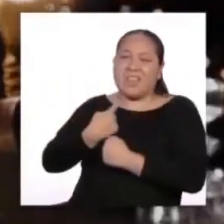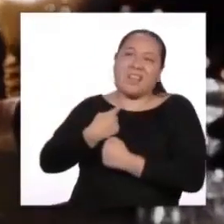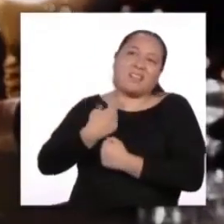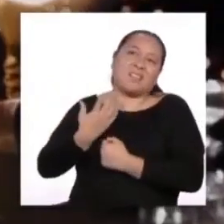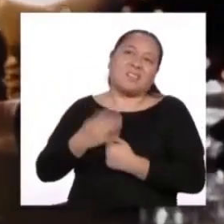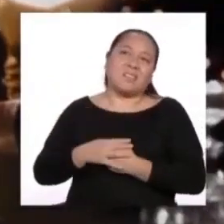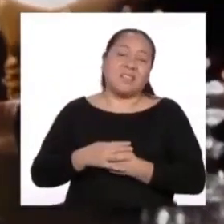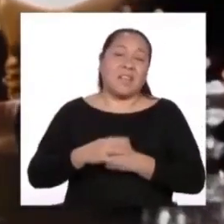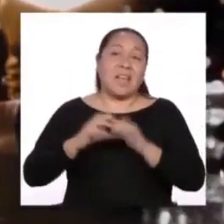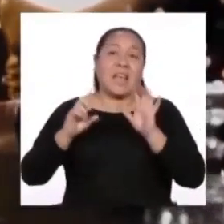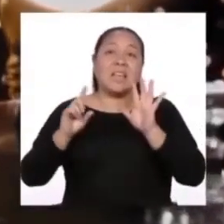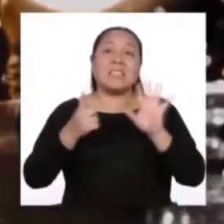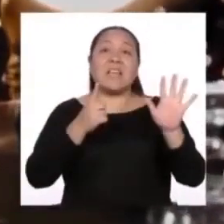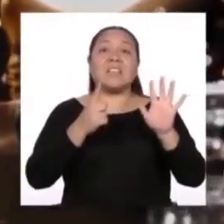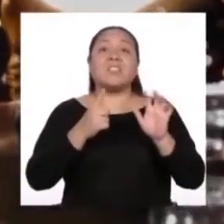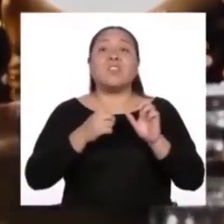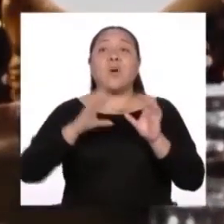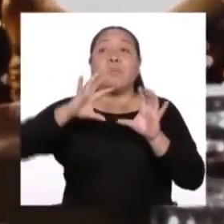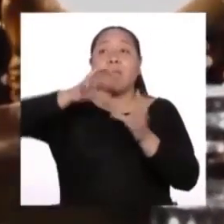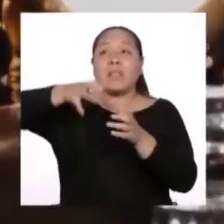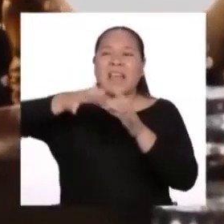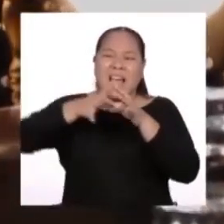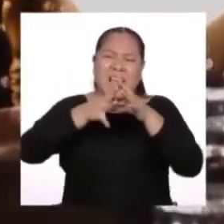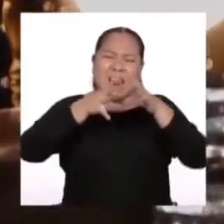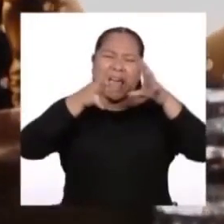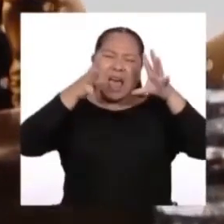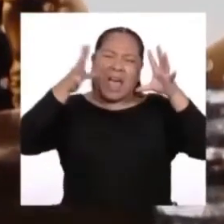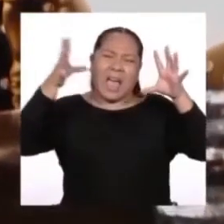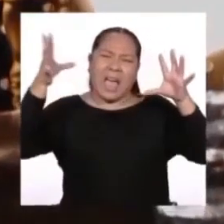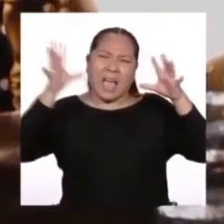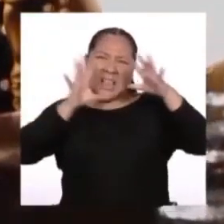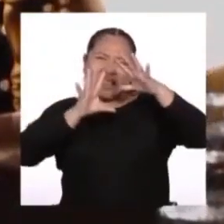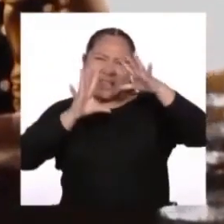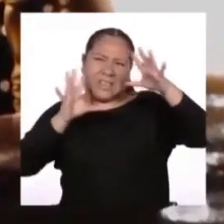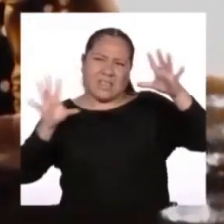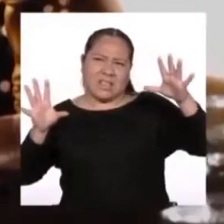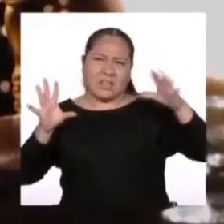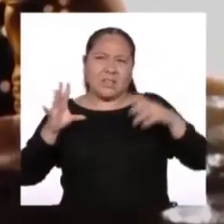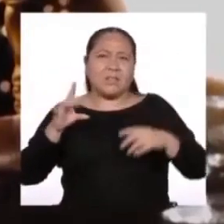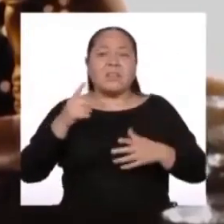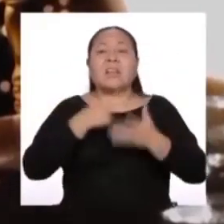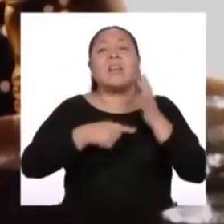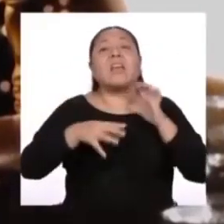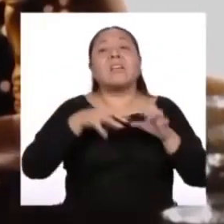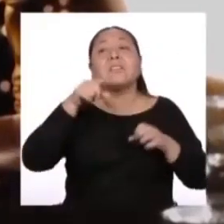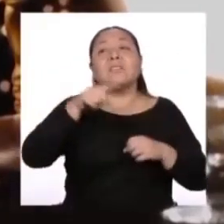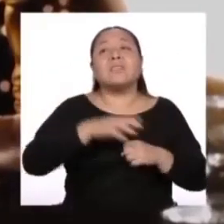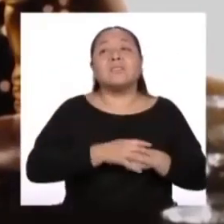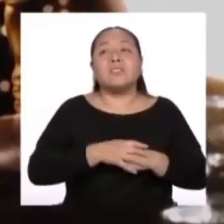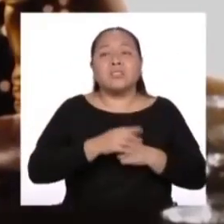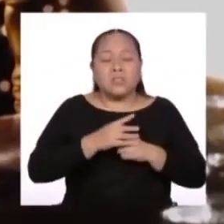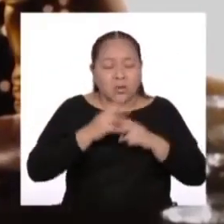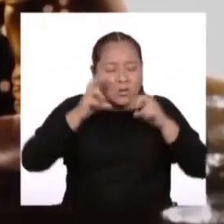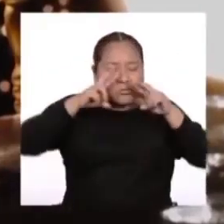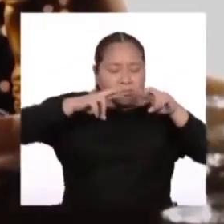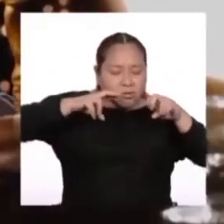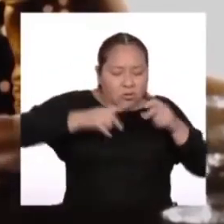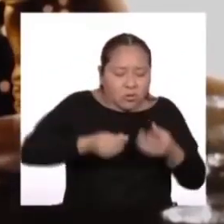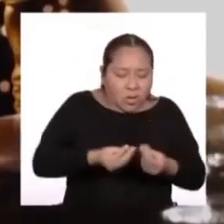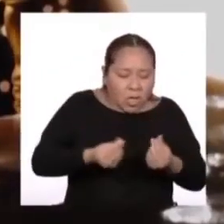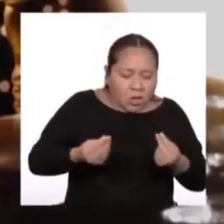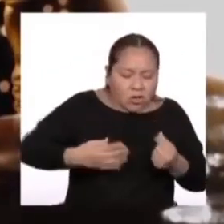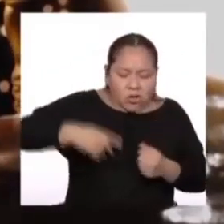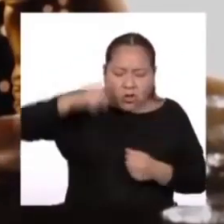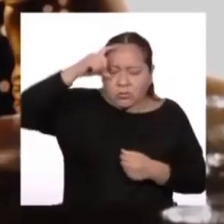El sexto planeta era diez veces más grande. ¿Qué hace usted aquí? Soy un geógrafo, un